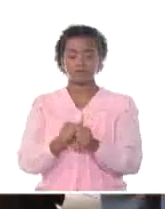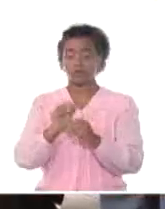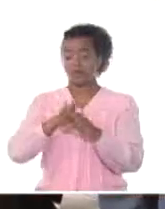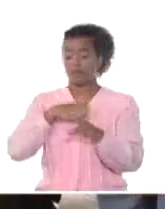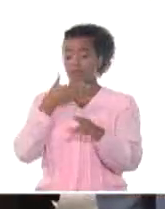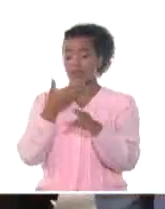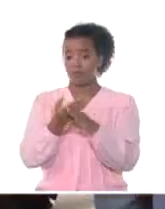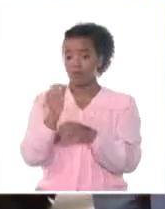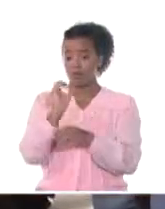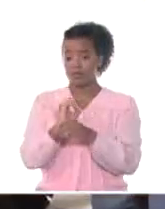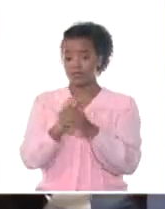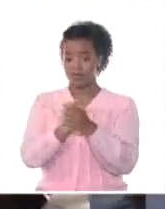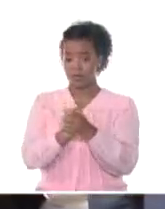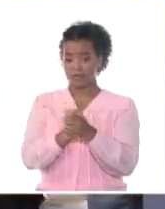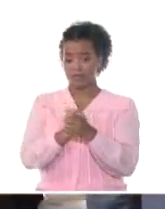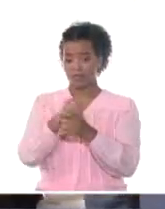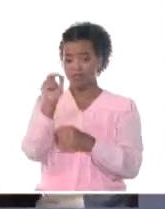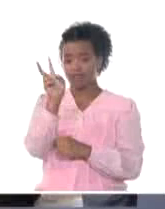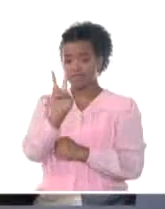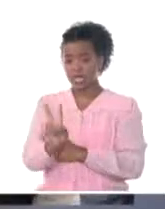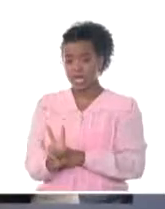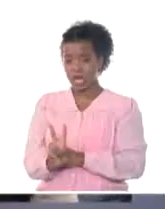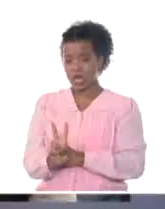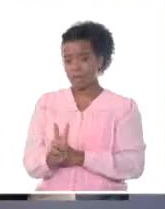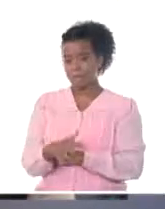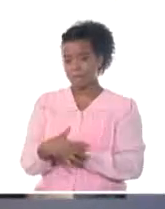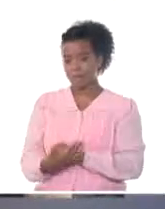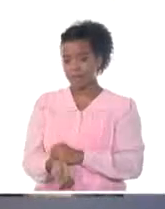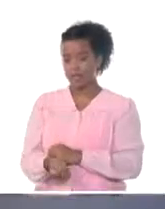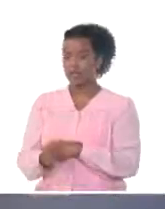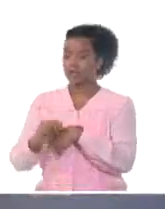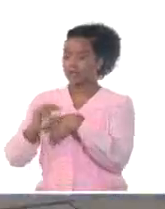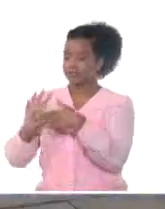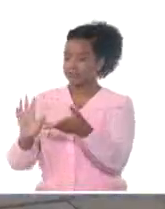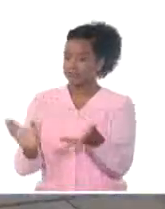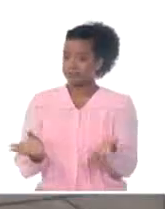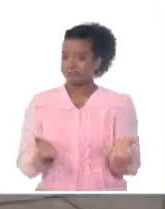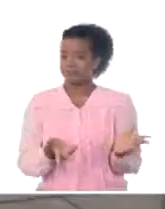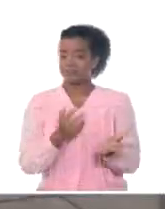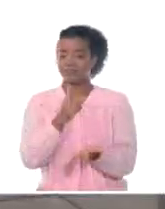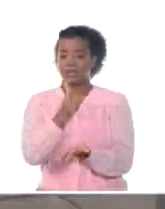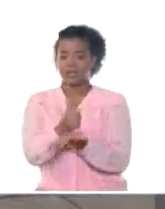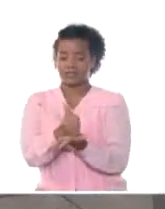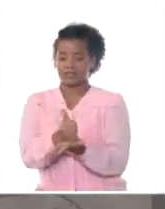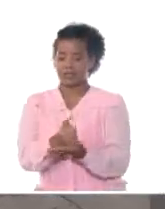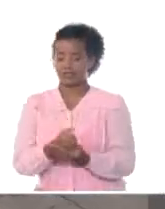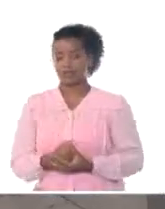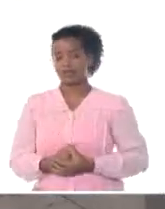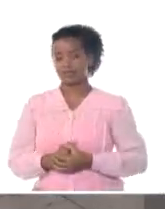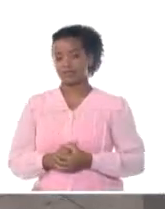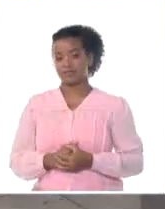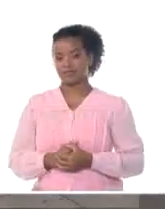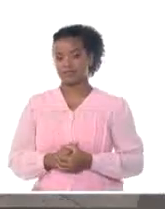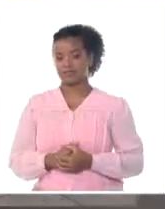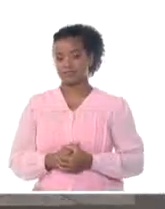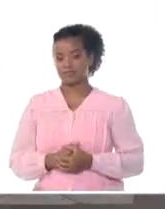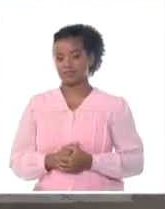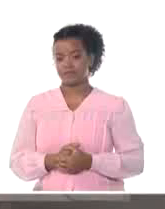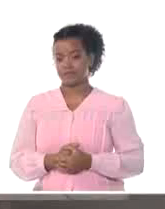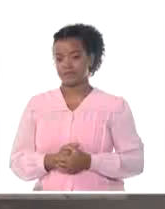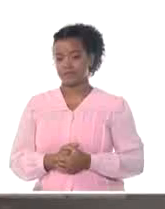Organizaciones de Amistad de Vietnam le ofreció una calurosa acogida en su sede a la delegación de la mayor de las Antillas. Abro comillas aquí.